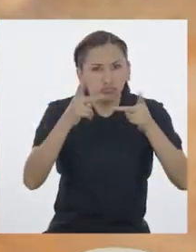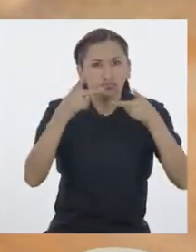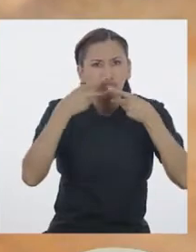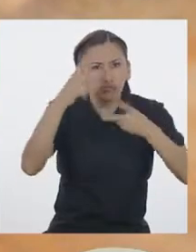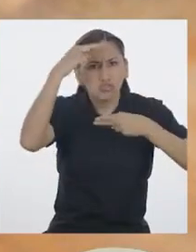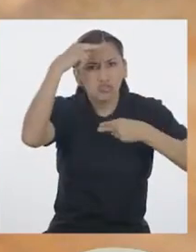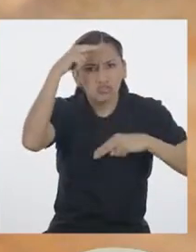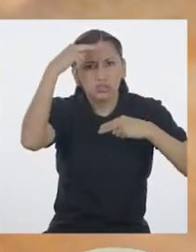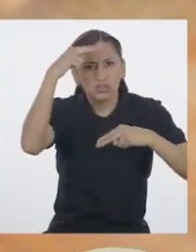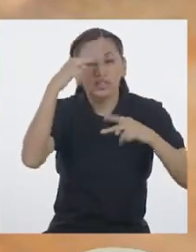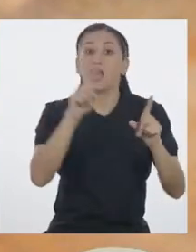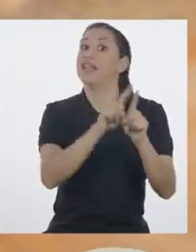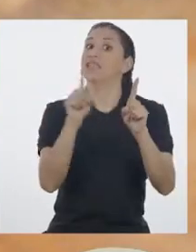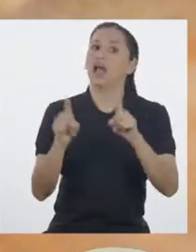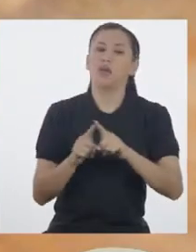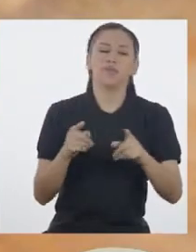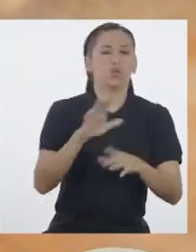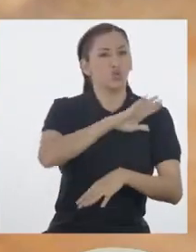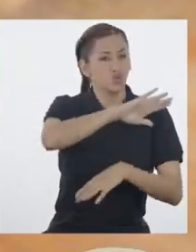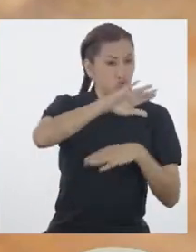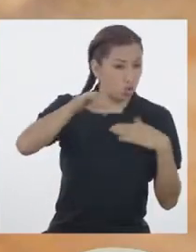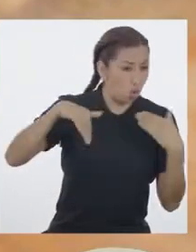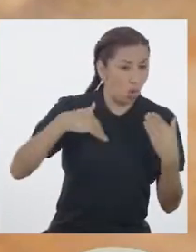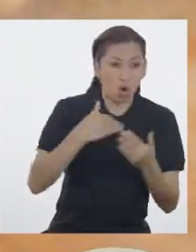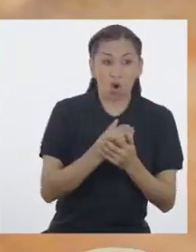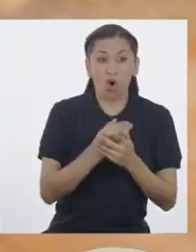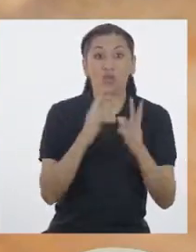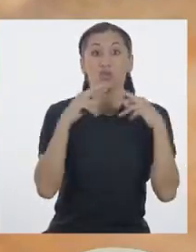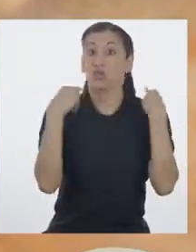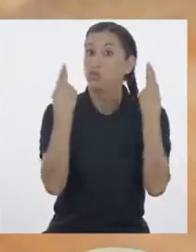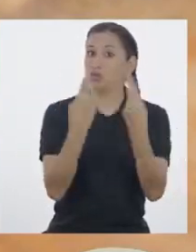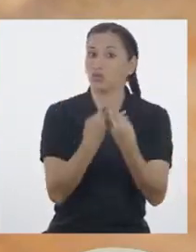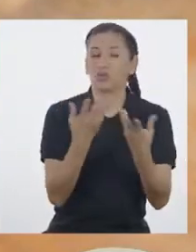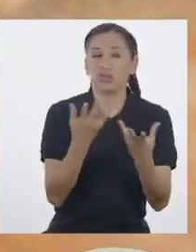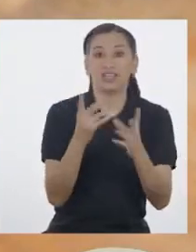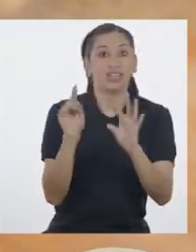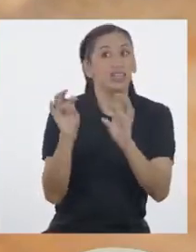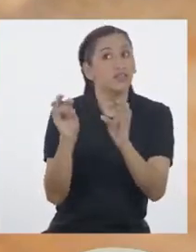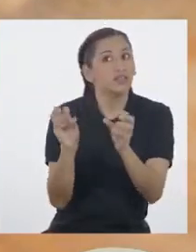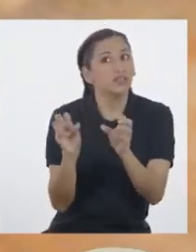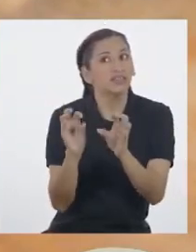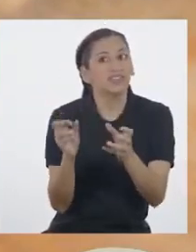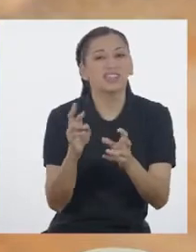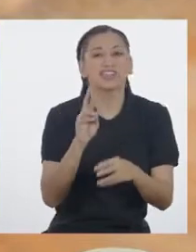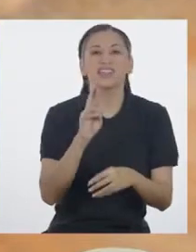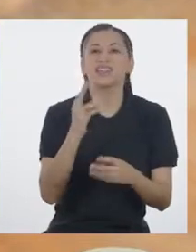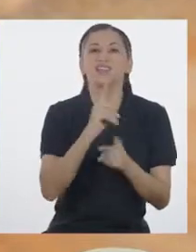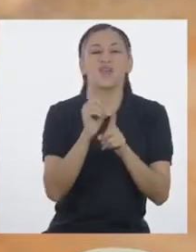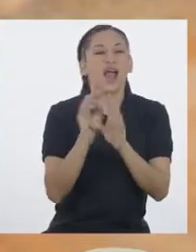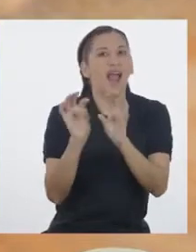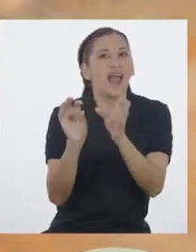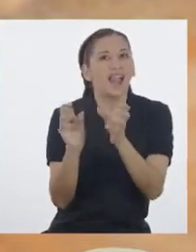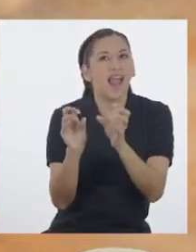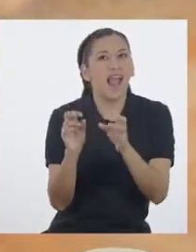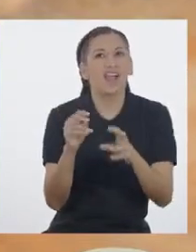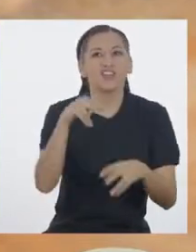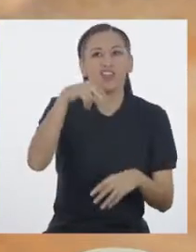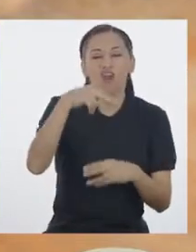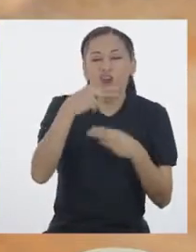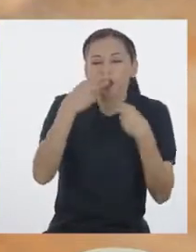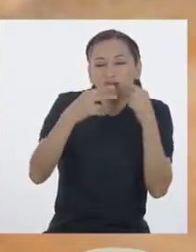a la vez, todos nos reuníamos para escuchar las radionovelas de moda